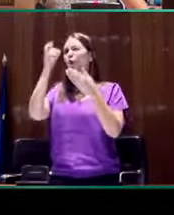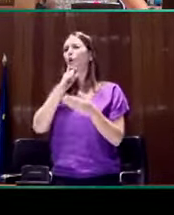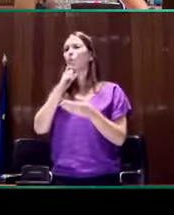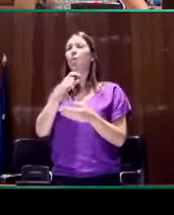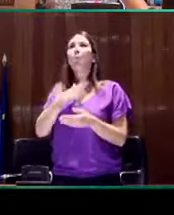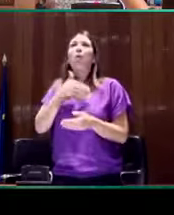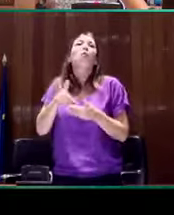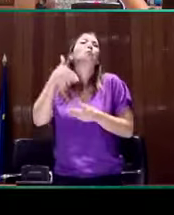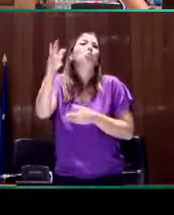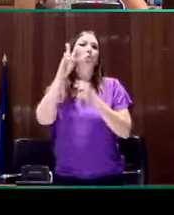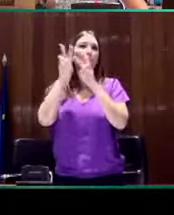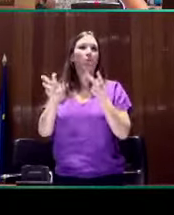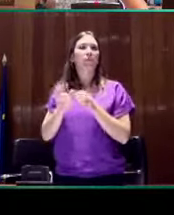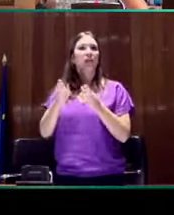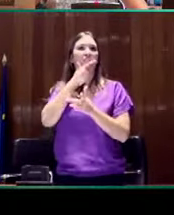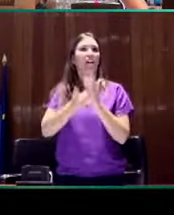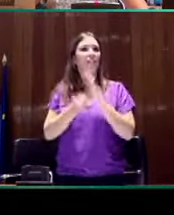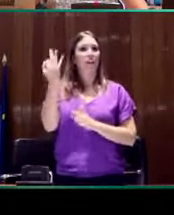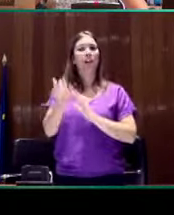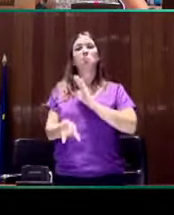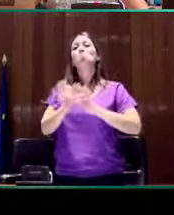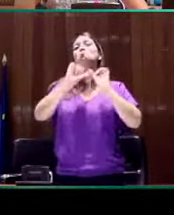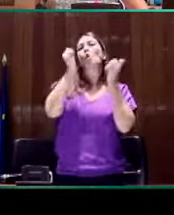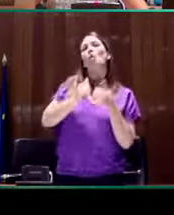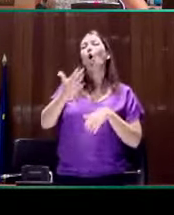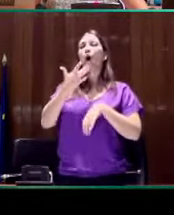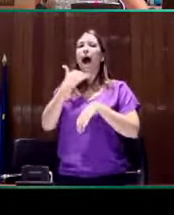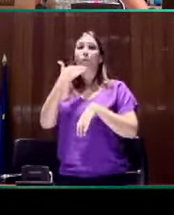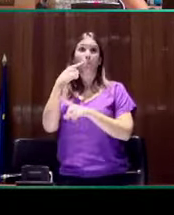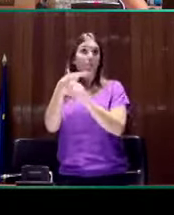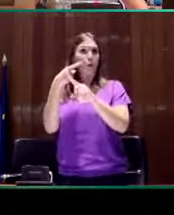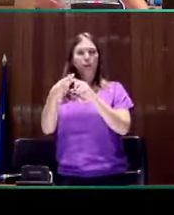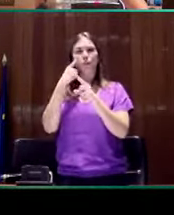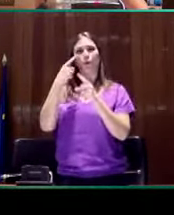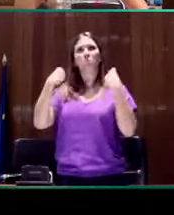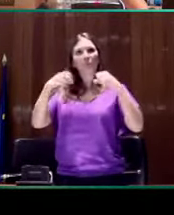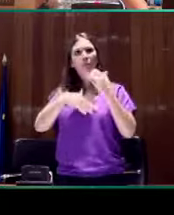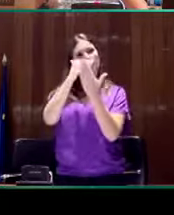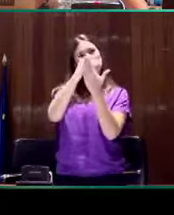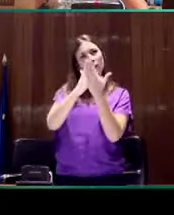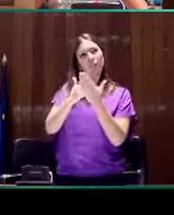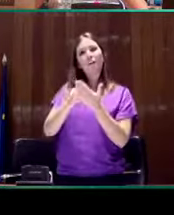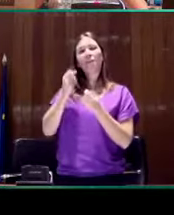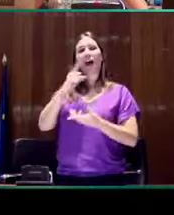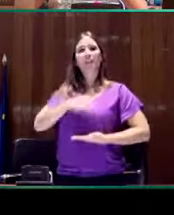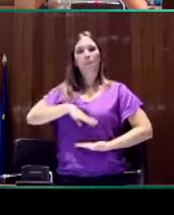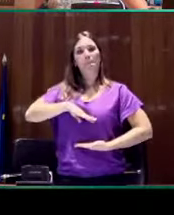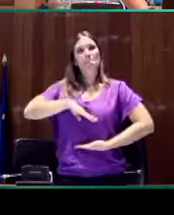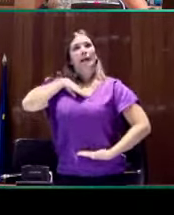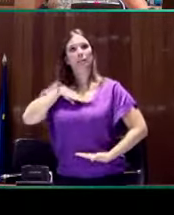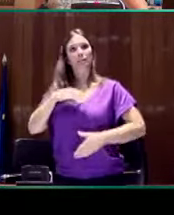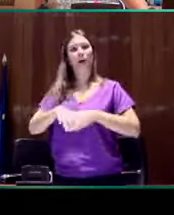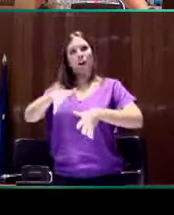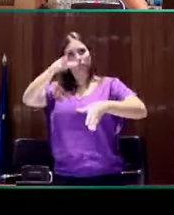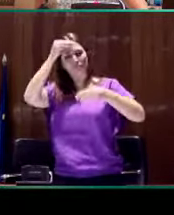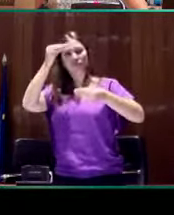futura encaminada a facilitar la creación de modelos o guías de buenas prácticas para ampliar la capacidad de comprensión y percepción a